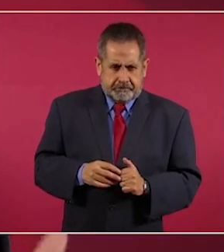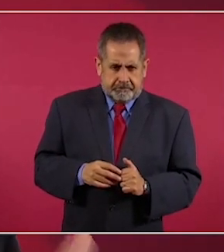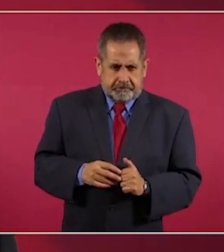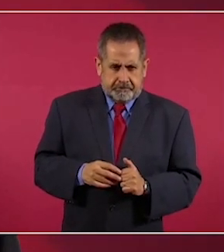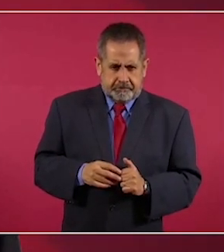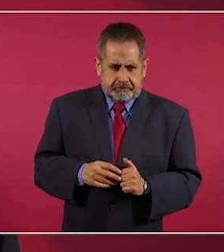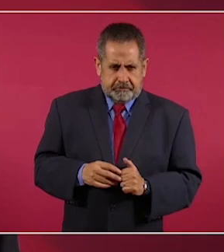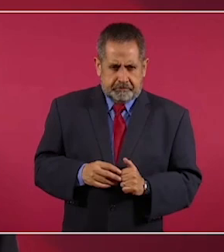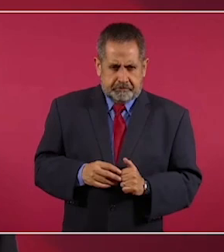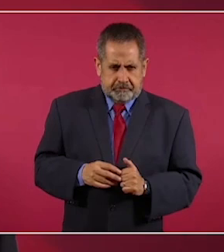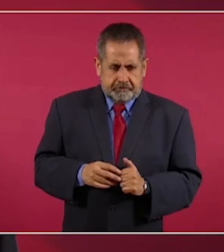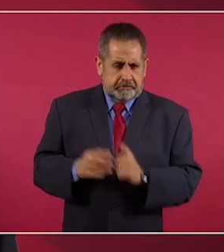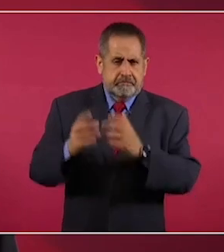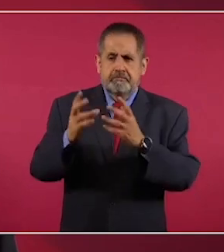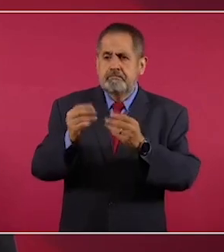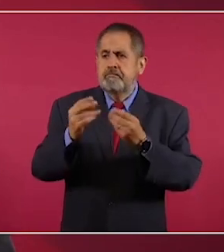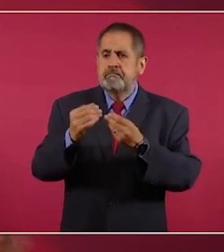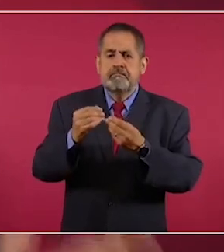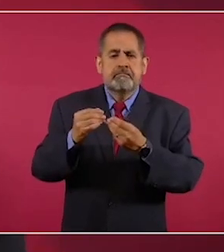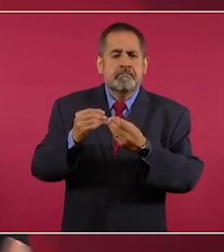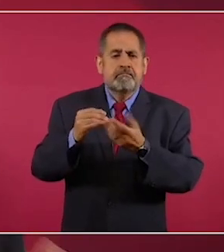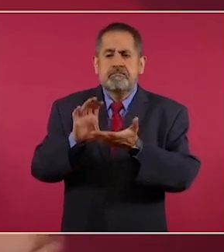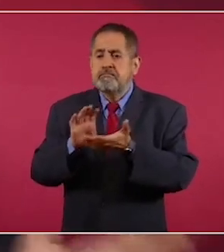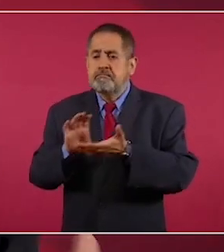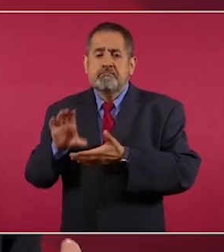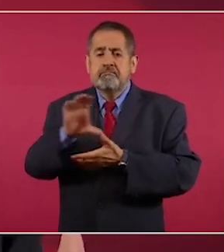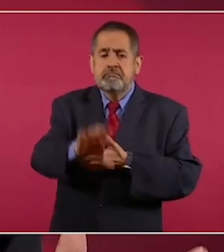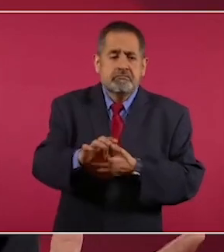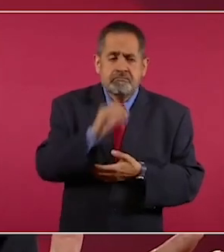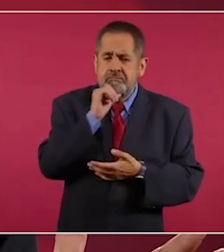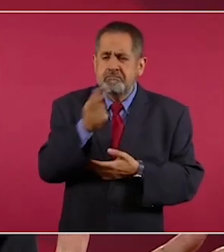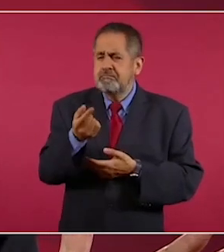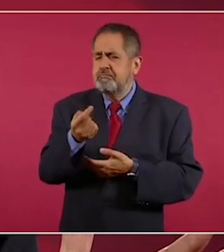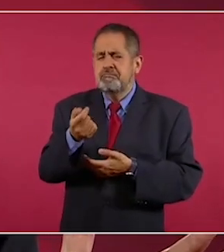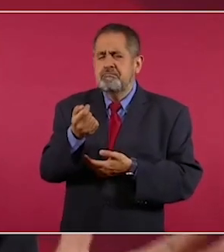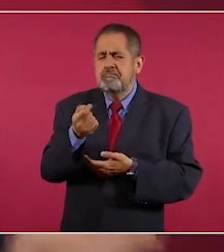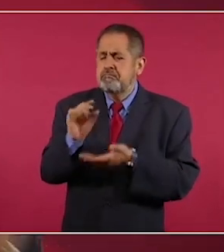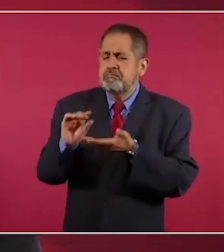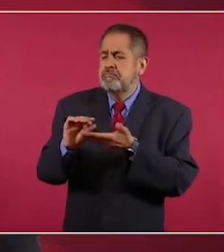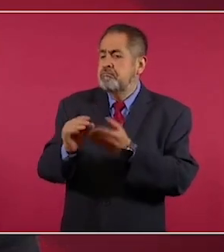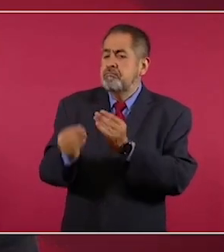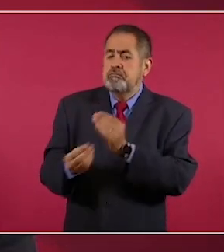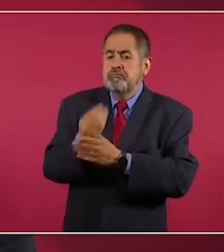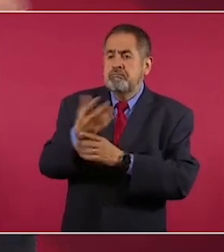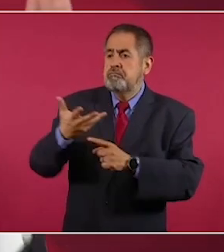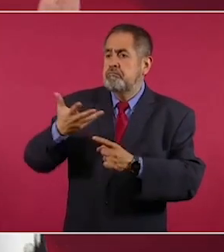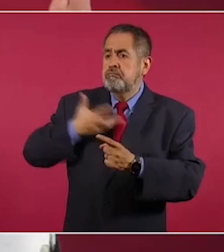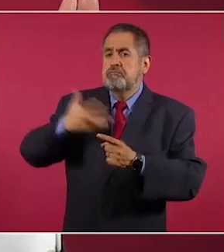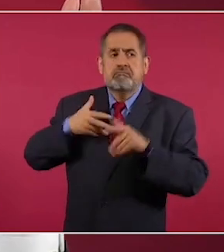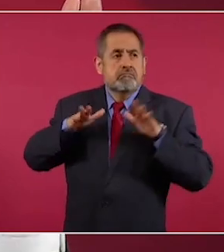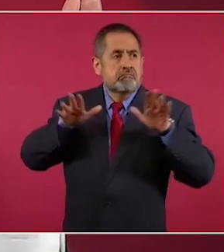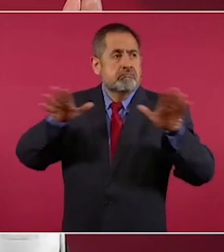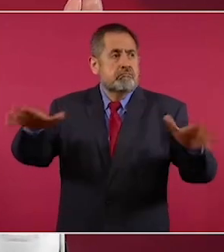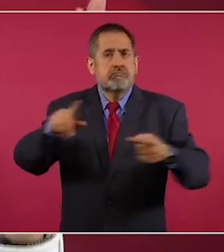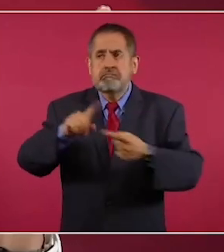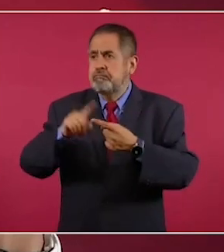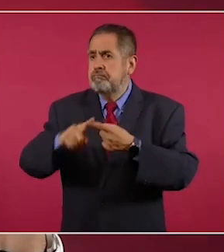mucha inversión, prácticamente nada, porque tenemos los aeropuertos,